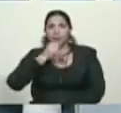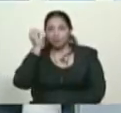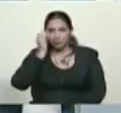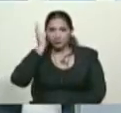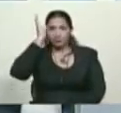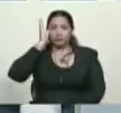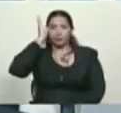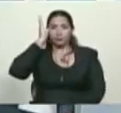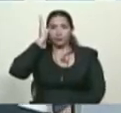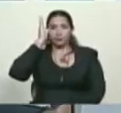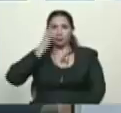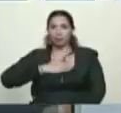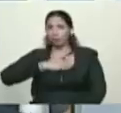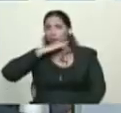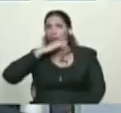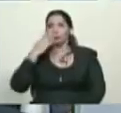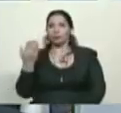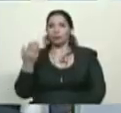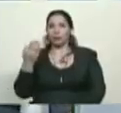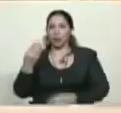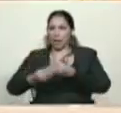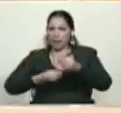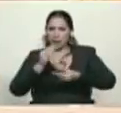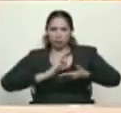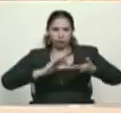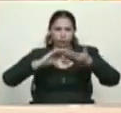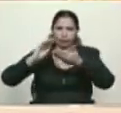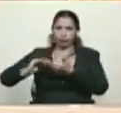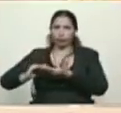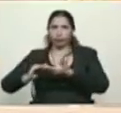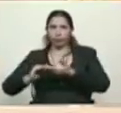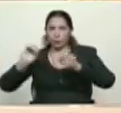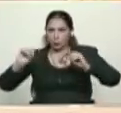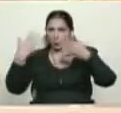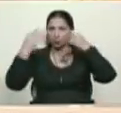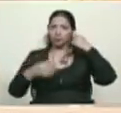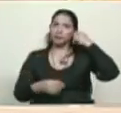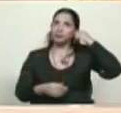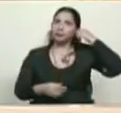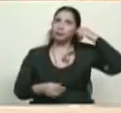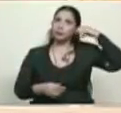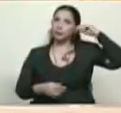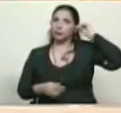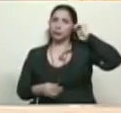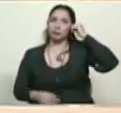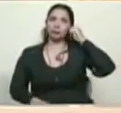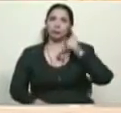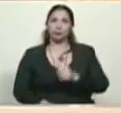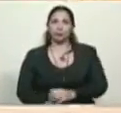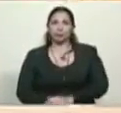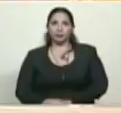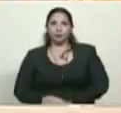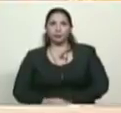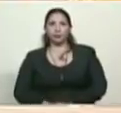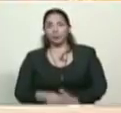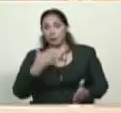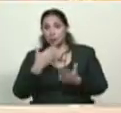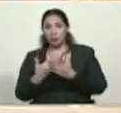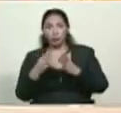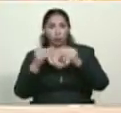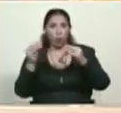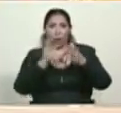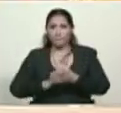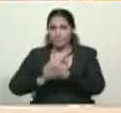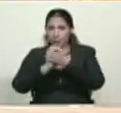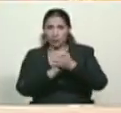suficiente para llevar a las situaciones y, al final, triunfar. Al final, yo le pido a los vecinos